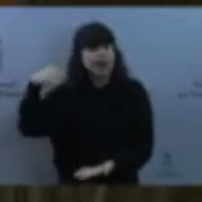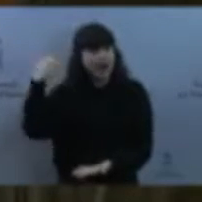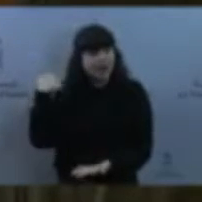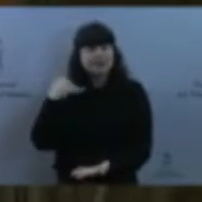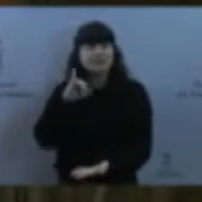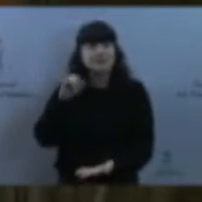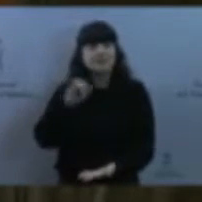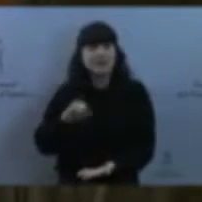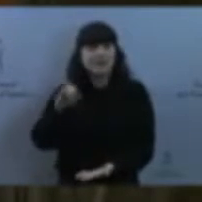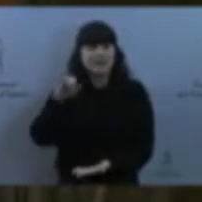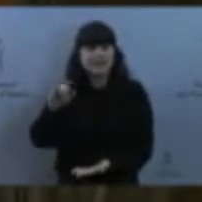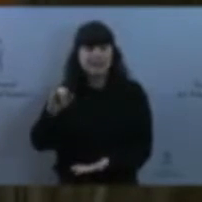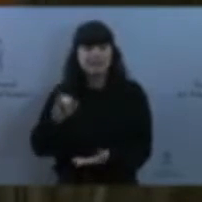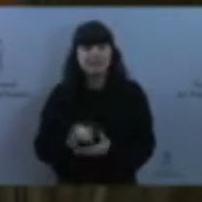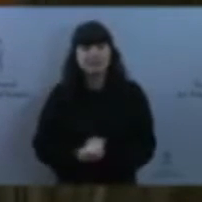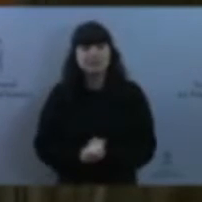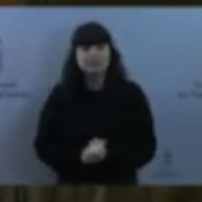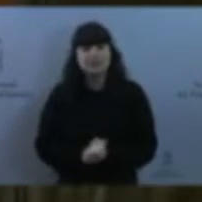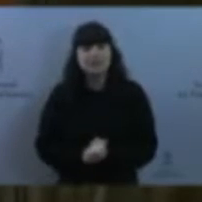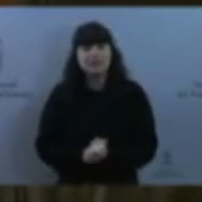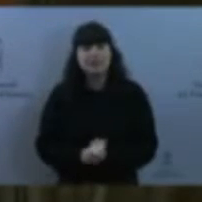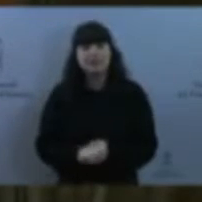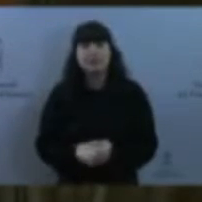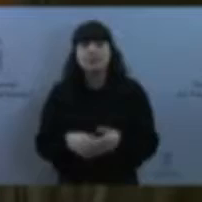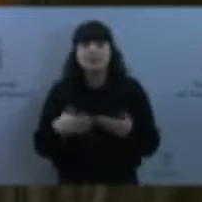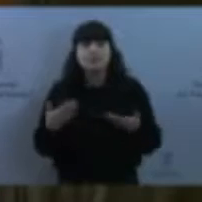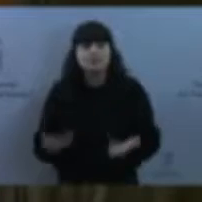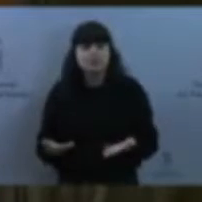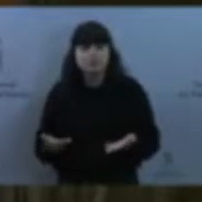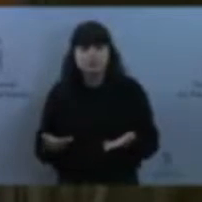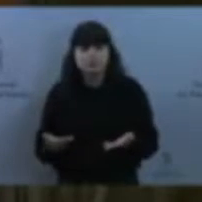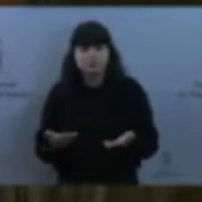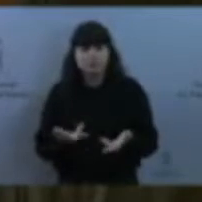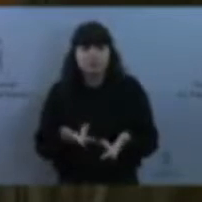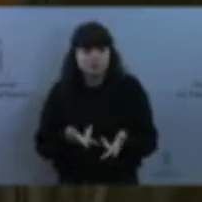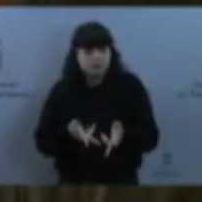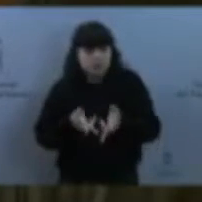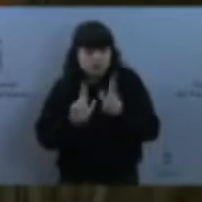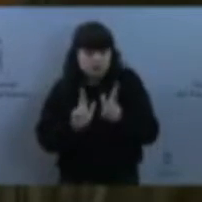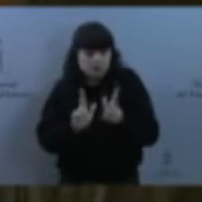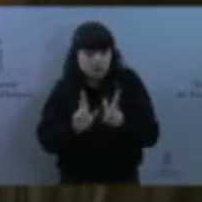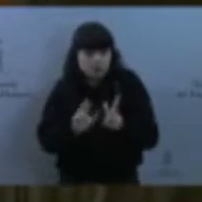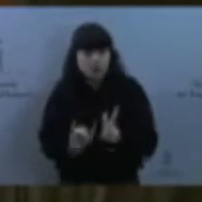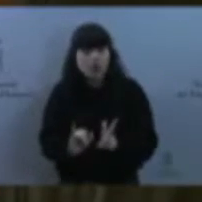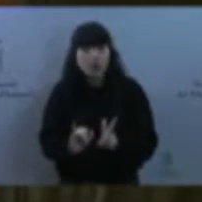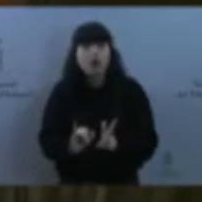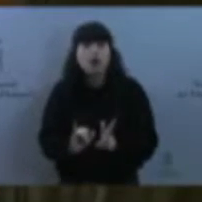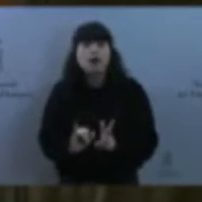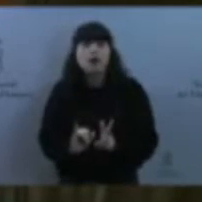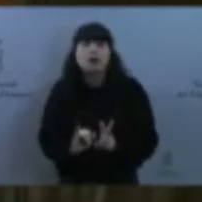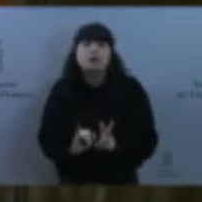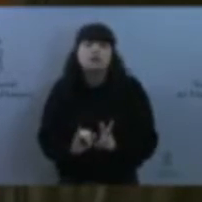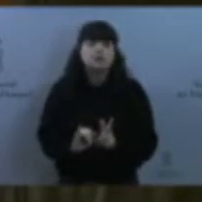alrededor del cual gira en estas autorizaciones y excluía de cualquier otra complejidad de proyectos y de